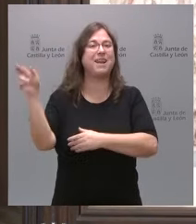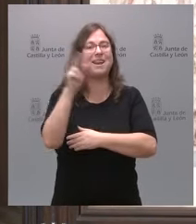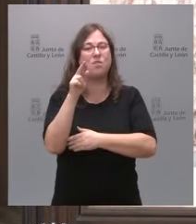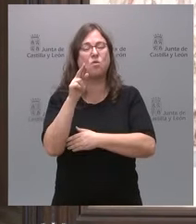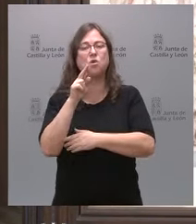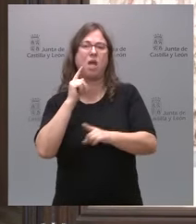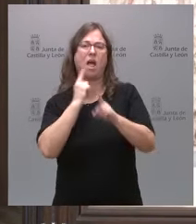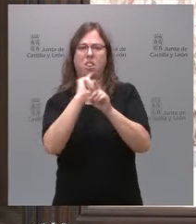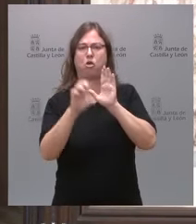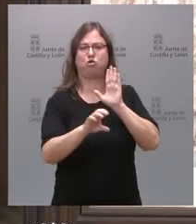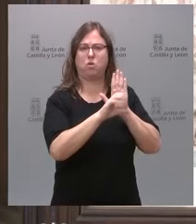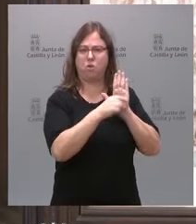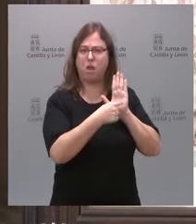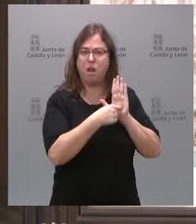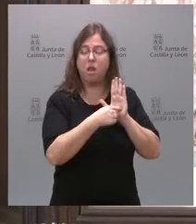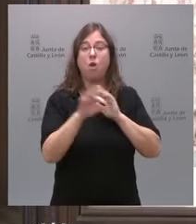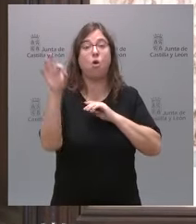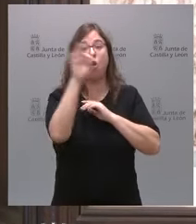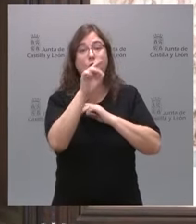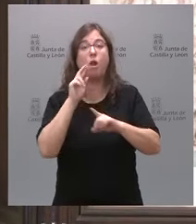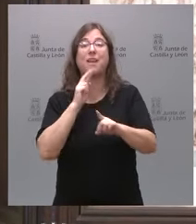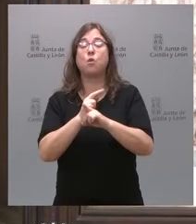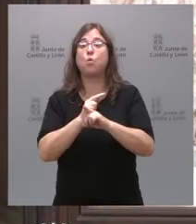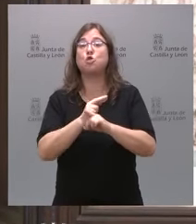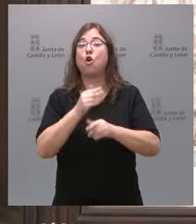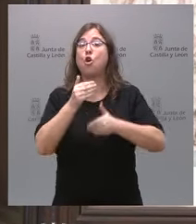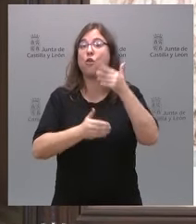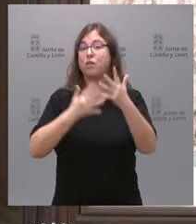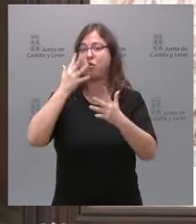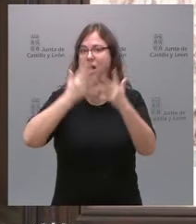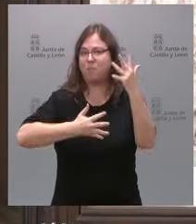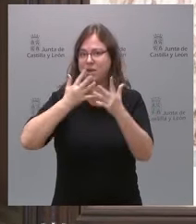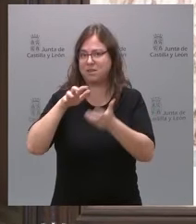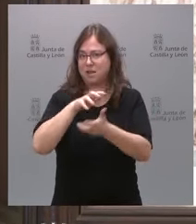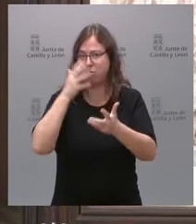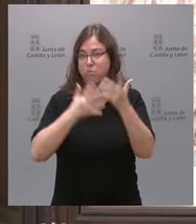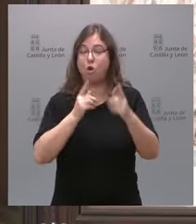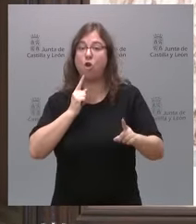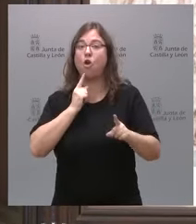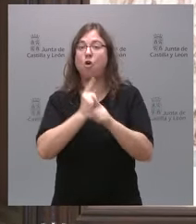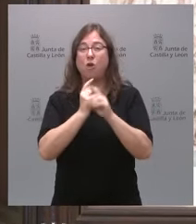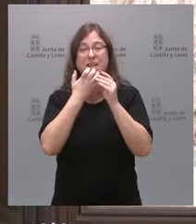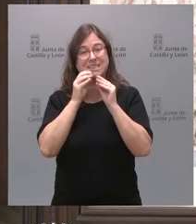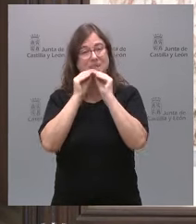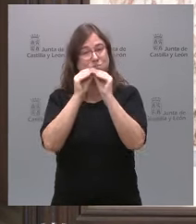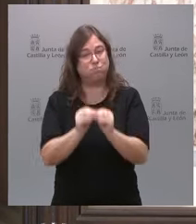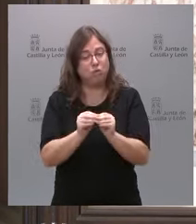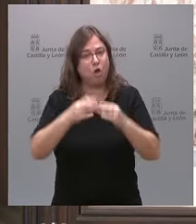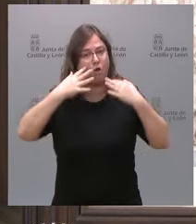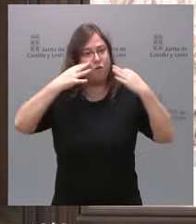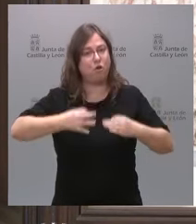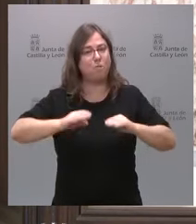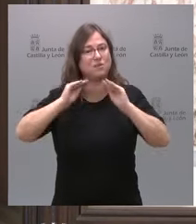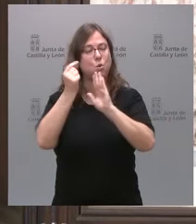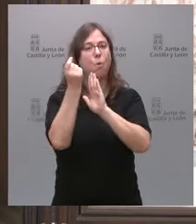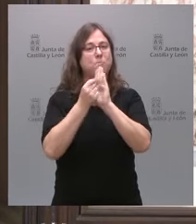inconstitucionalidad o recurso contencioso administrativo contra la materialización formal de